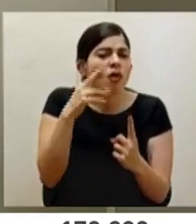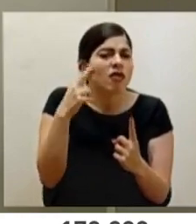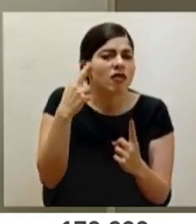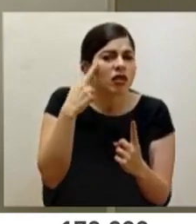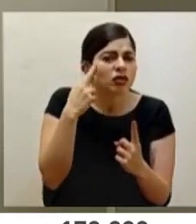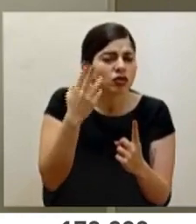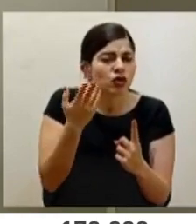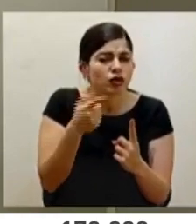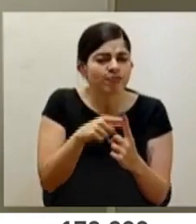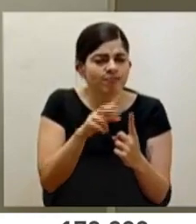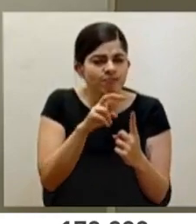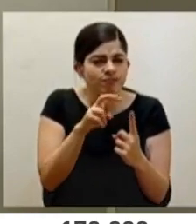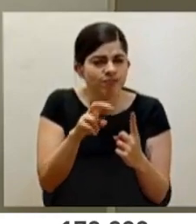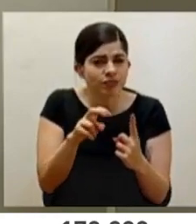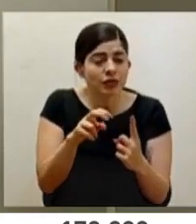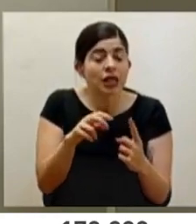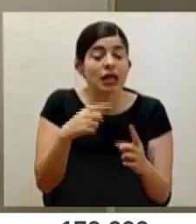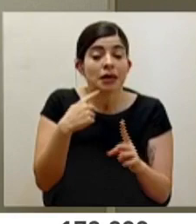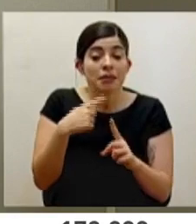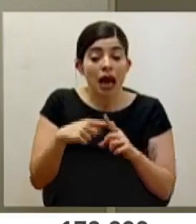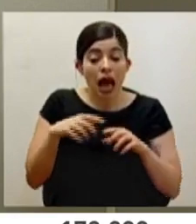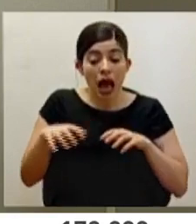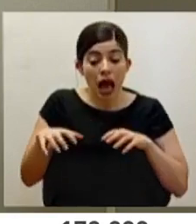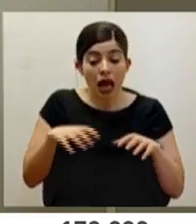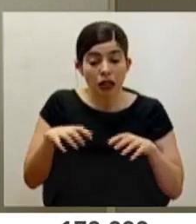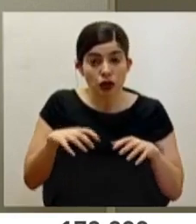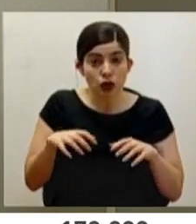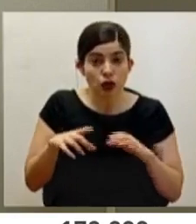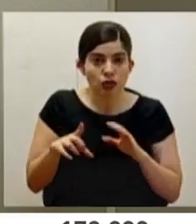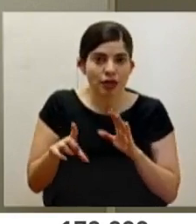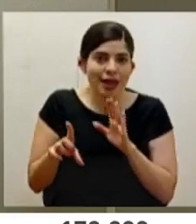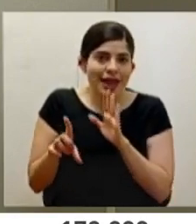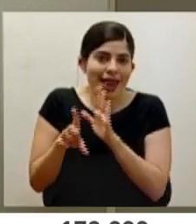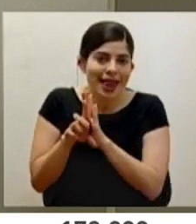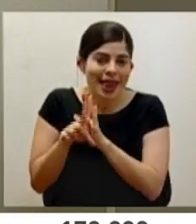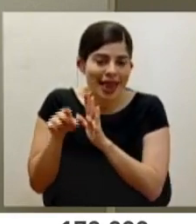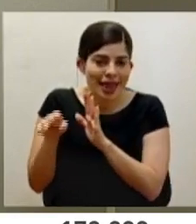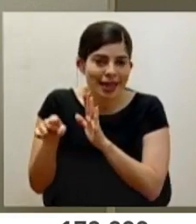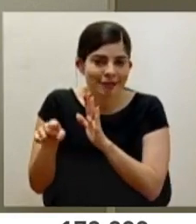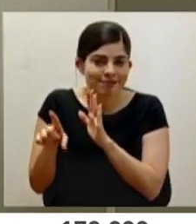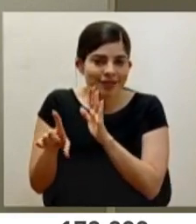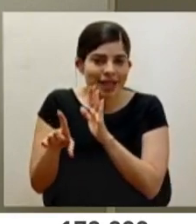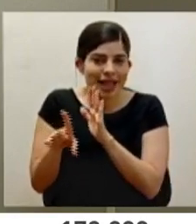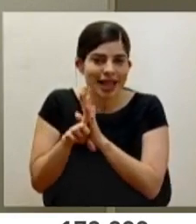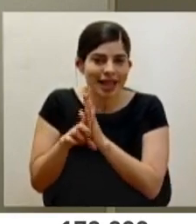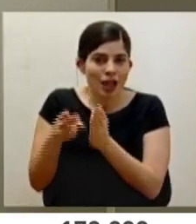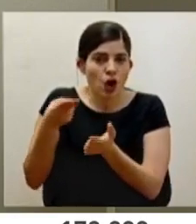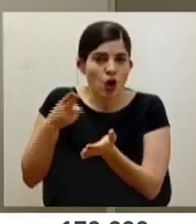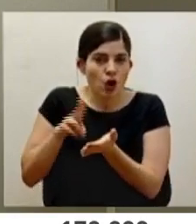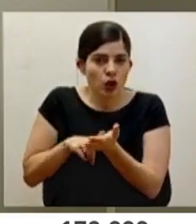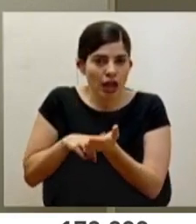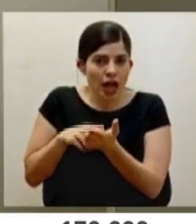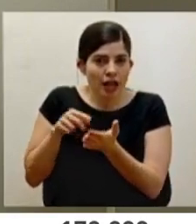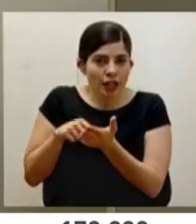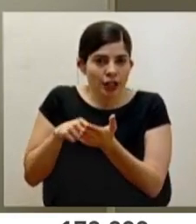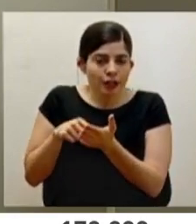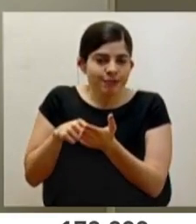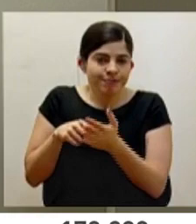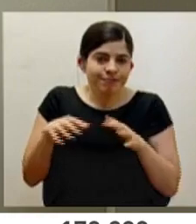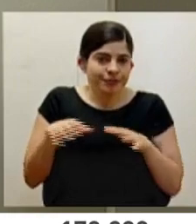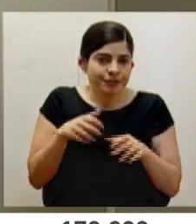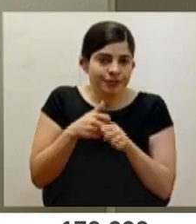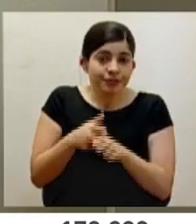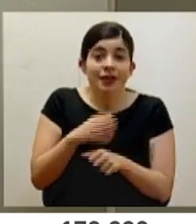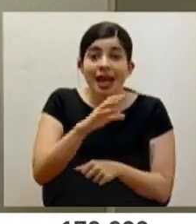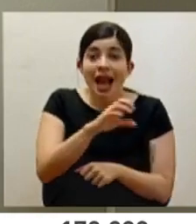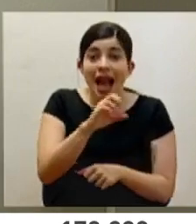y se tomarán las acciones que permita la ley de contratación. Que en la